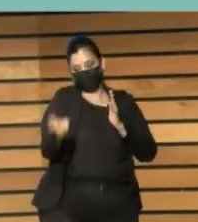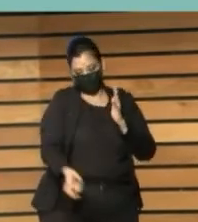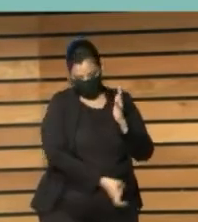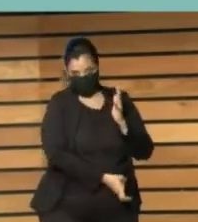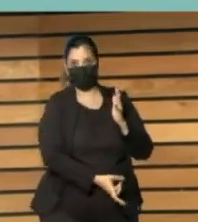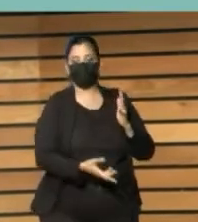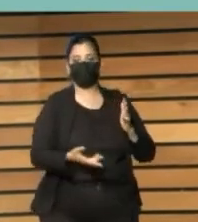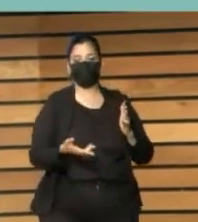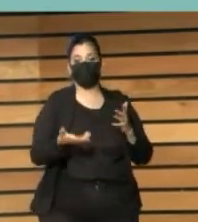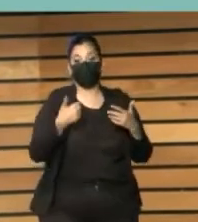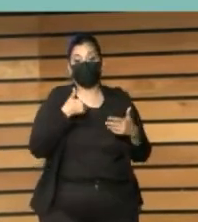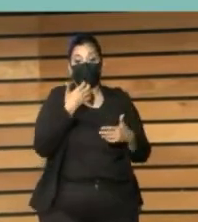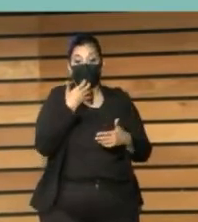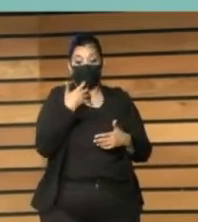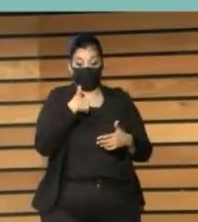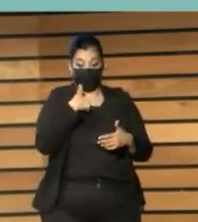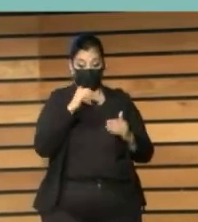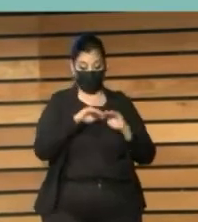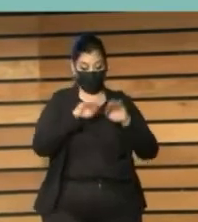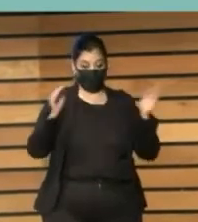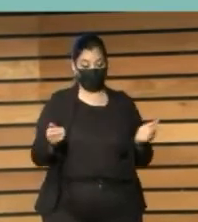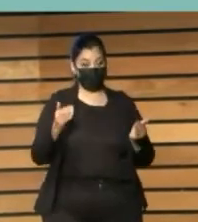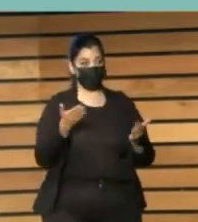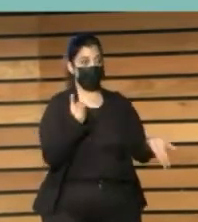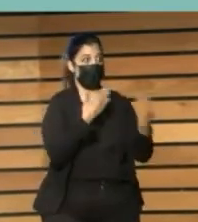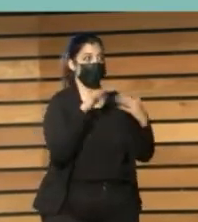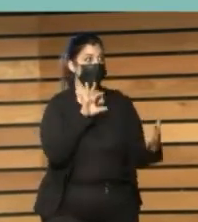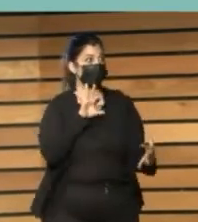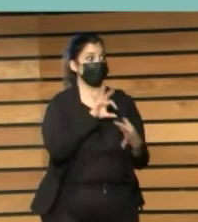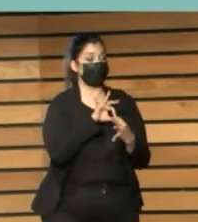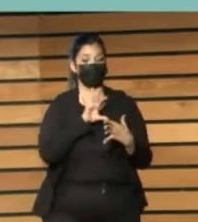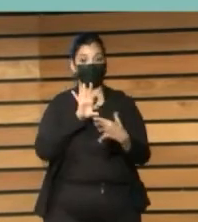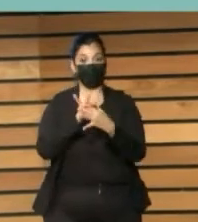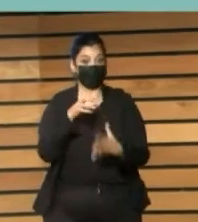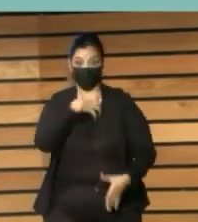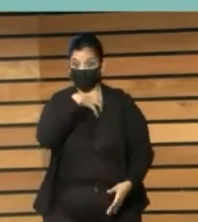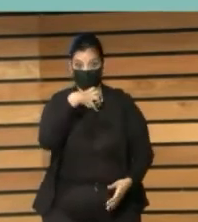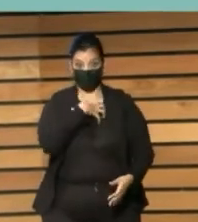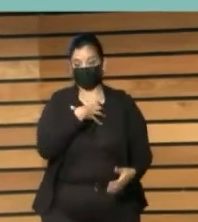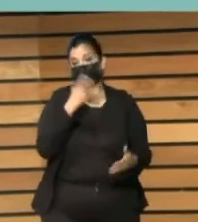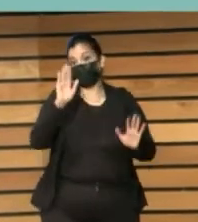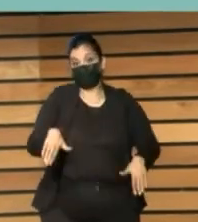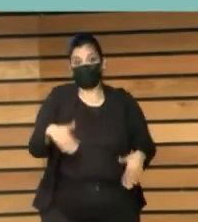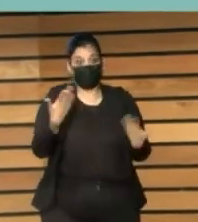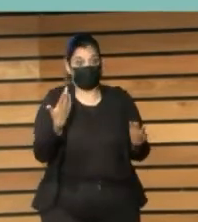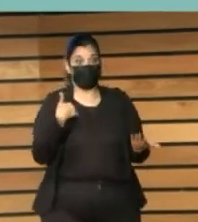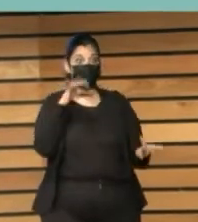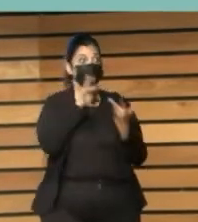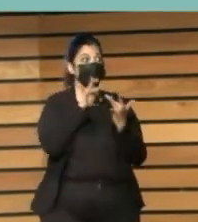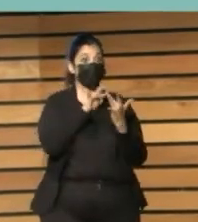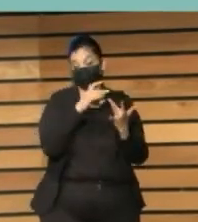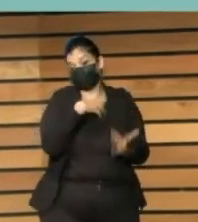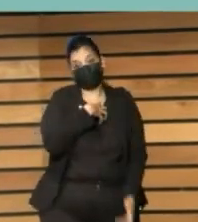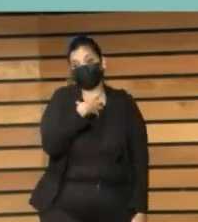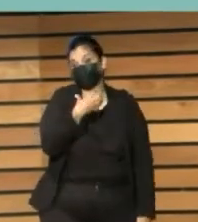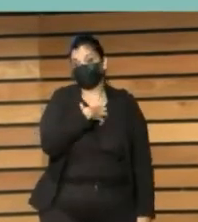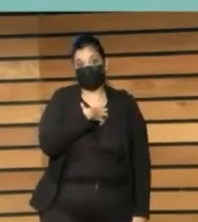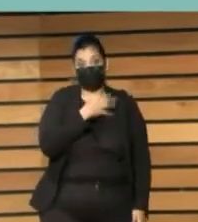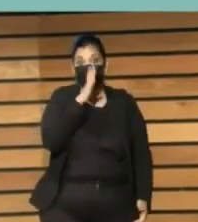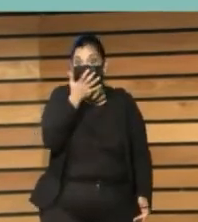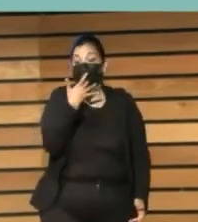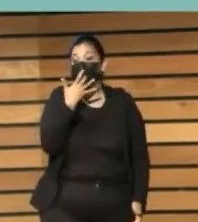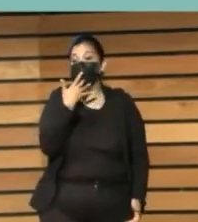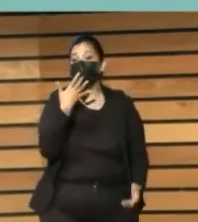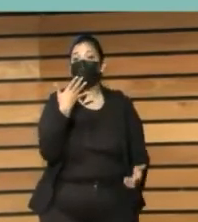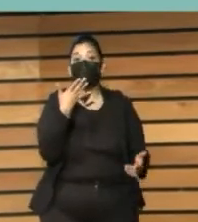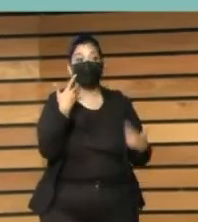soy parte de esa mesa técnica, yo no establezco alianzas y no establezco comunicación con el sector discapacidad, por